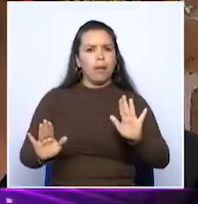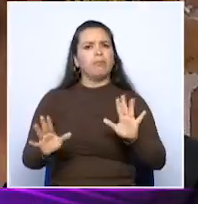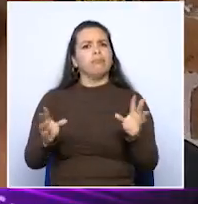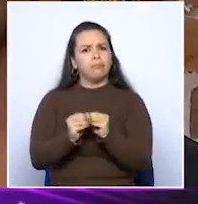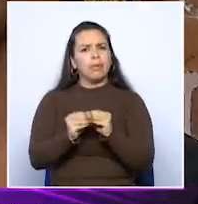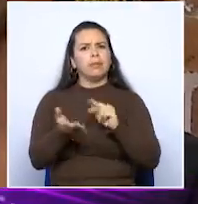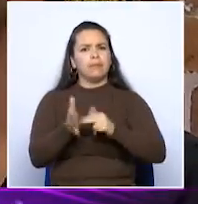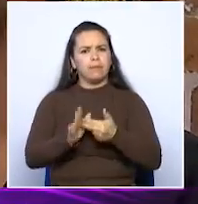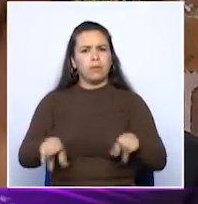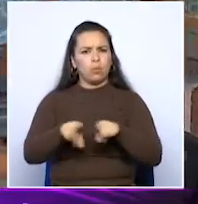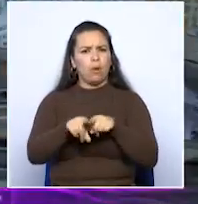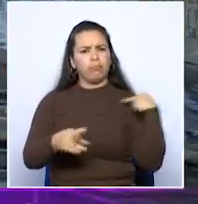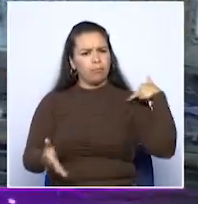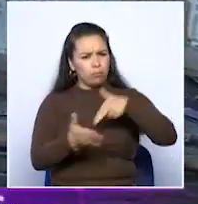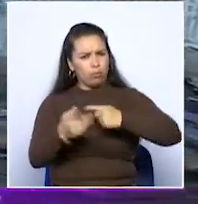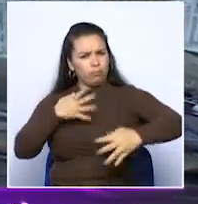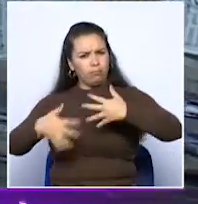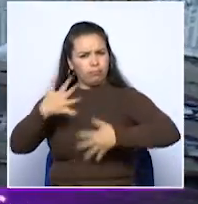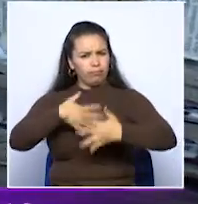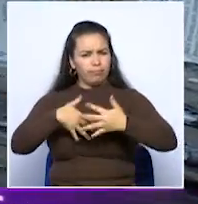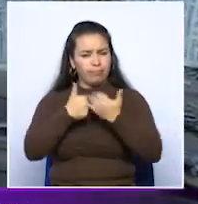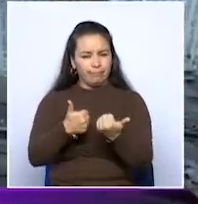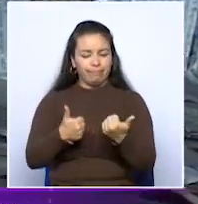un actor de esta obra.